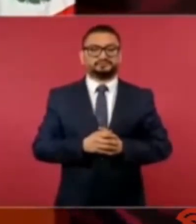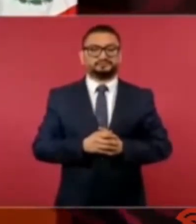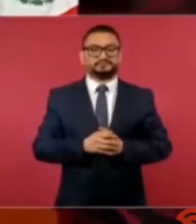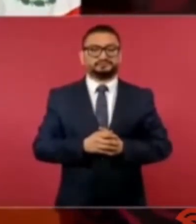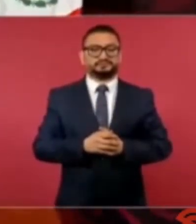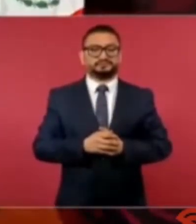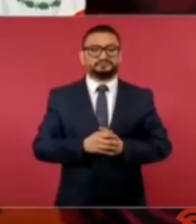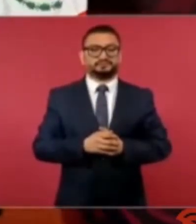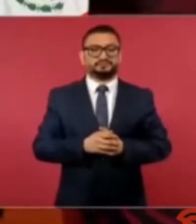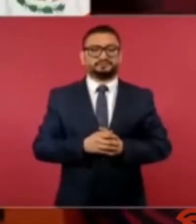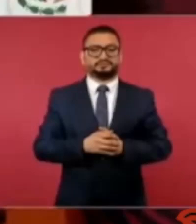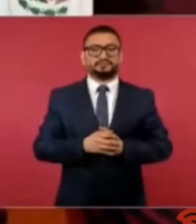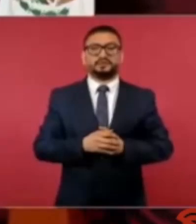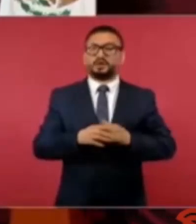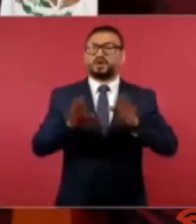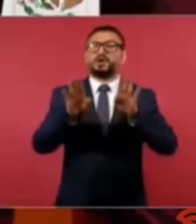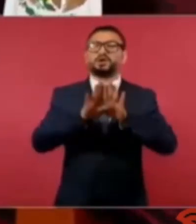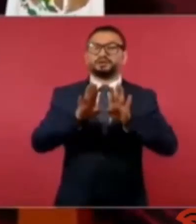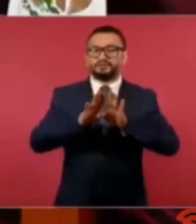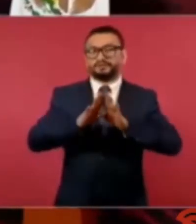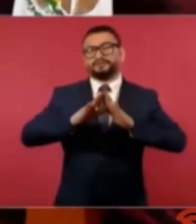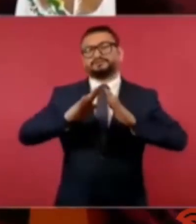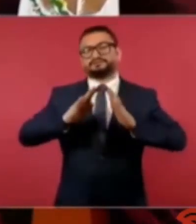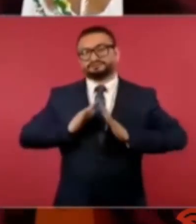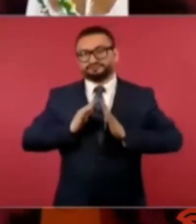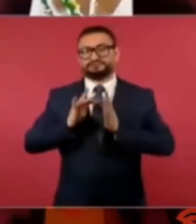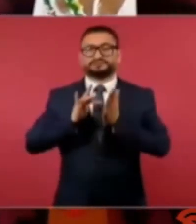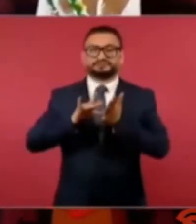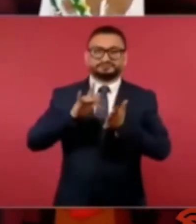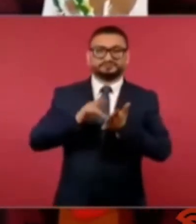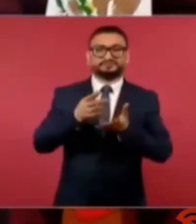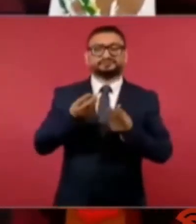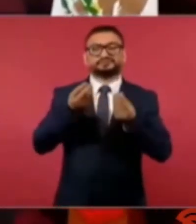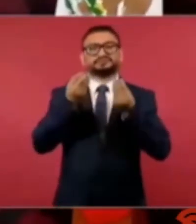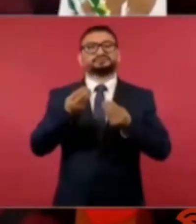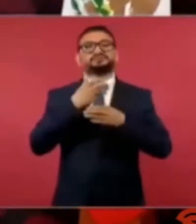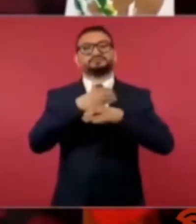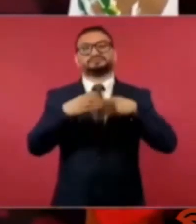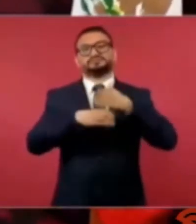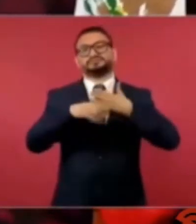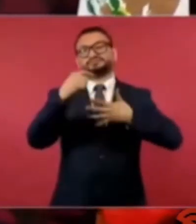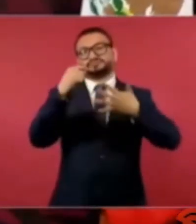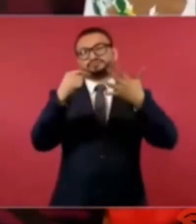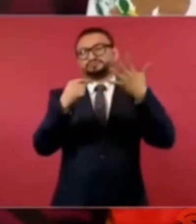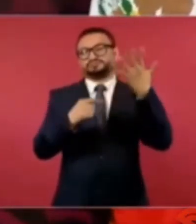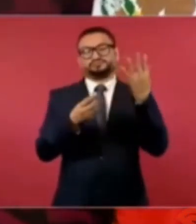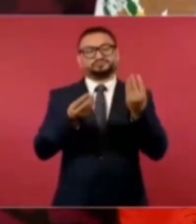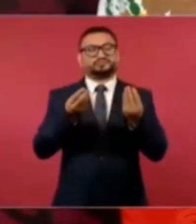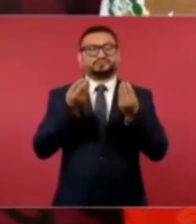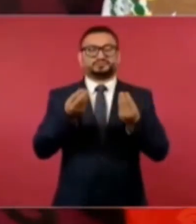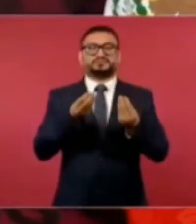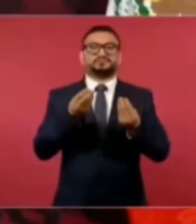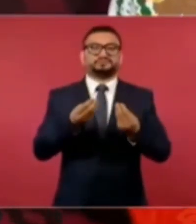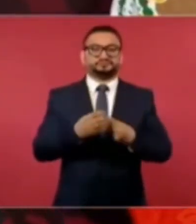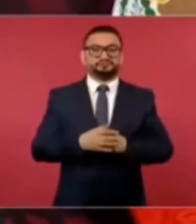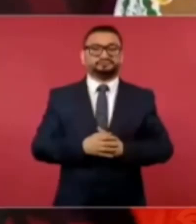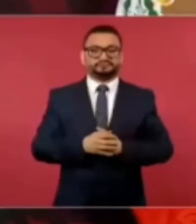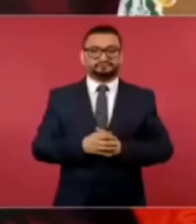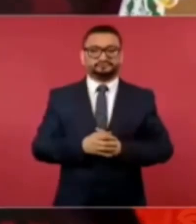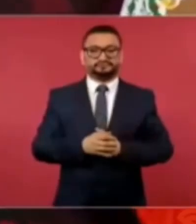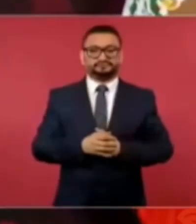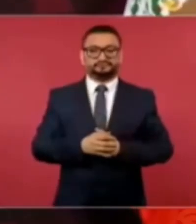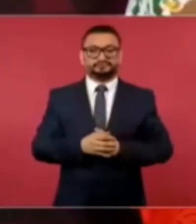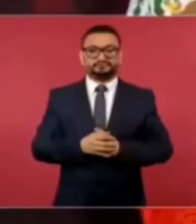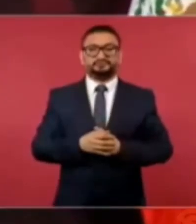con las fuerzas armadas muchas cosas muchas cosas este